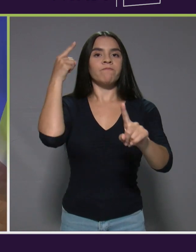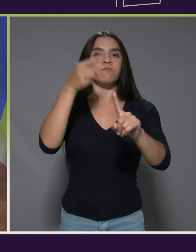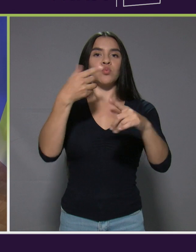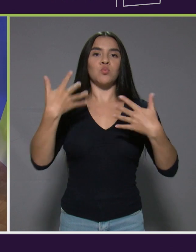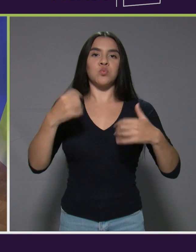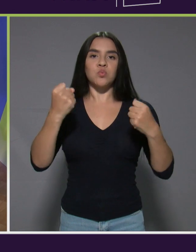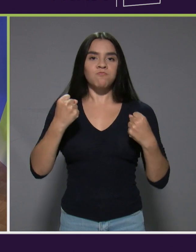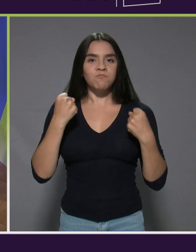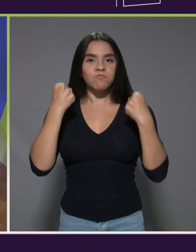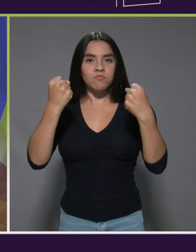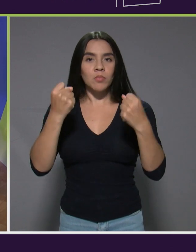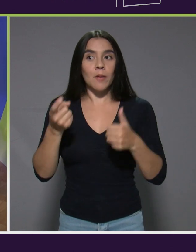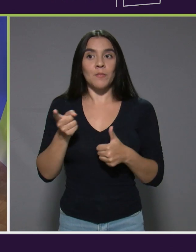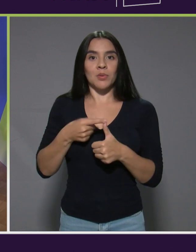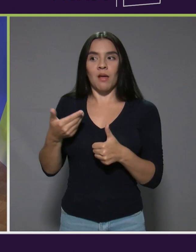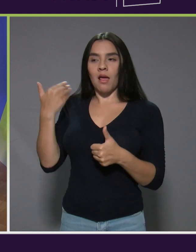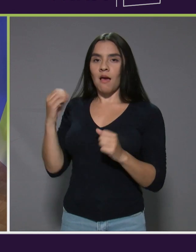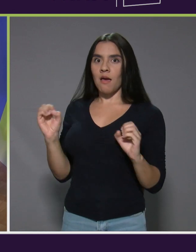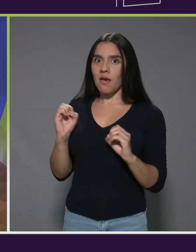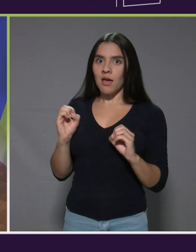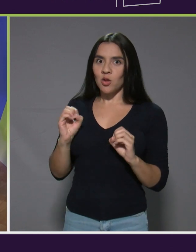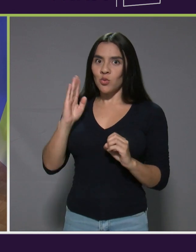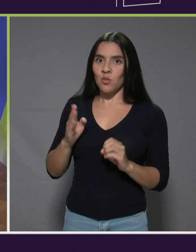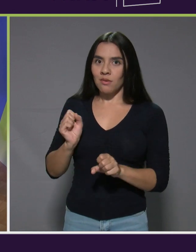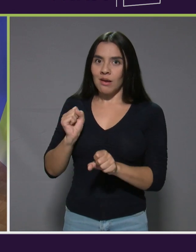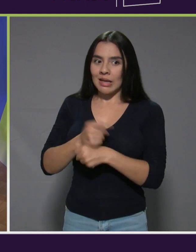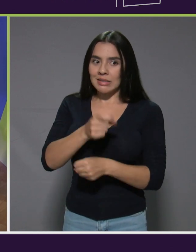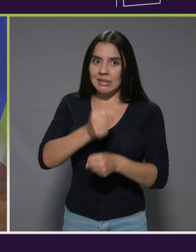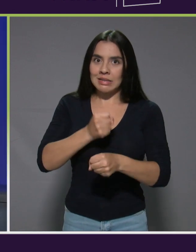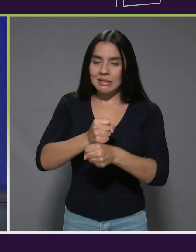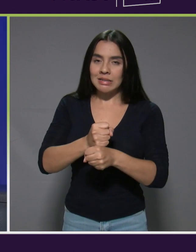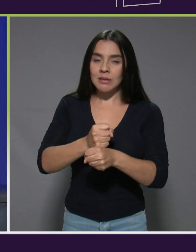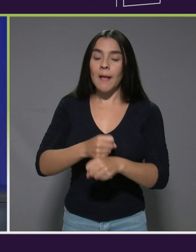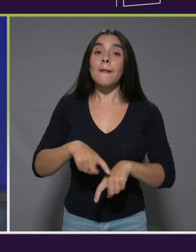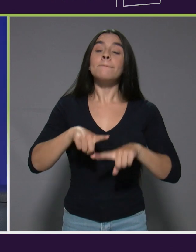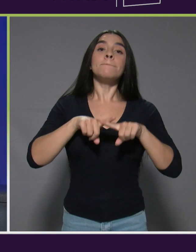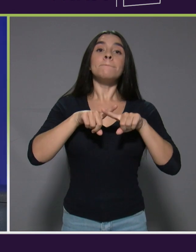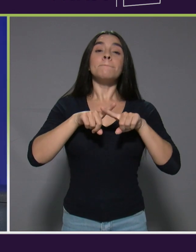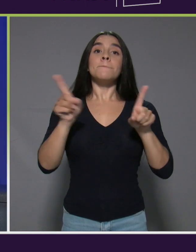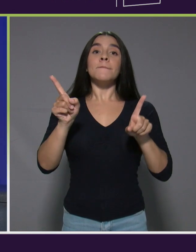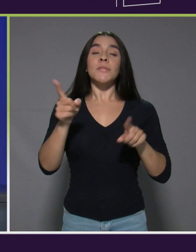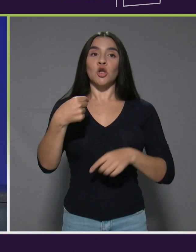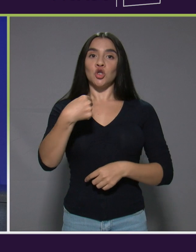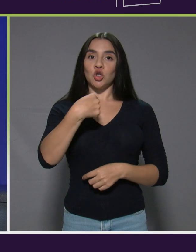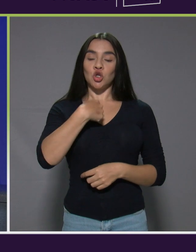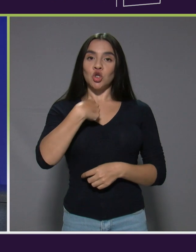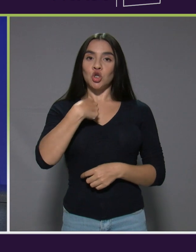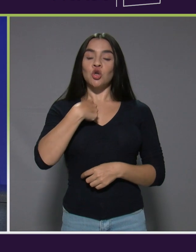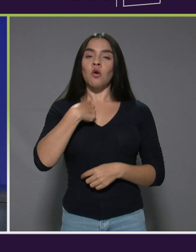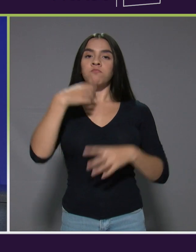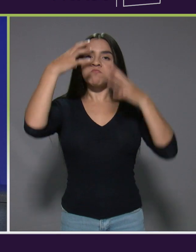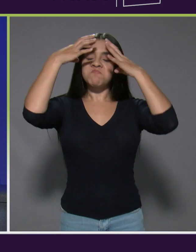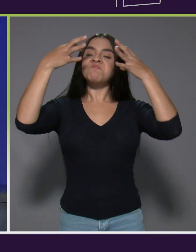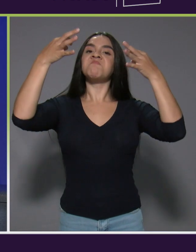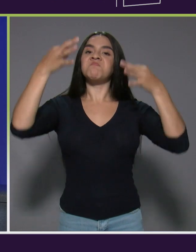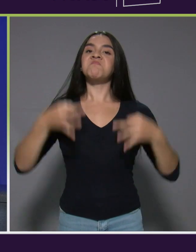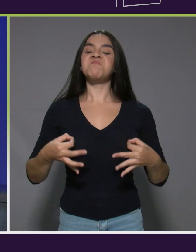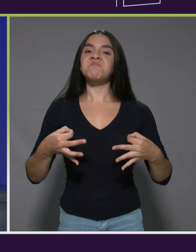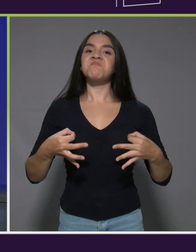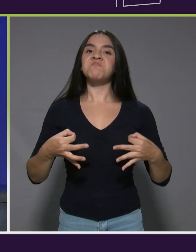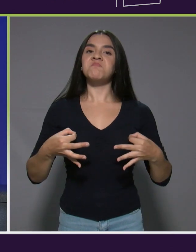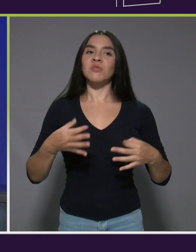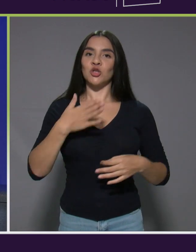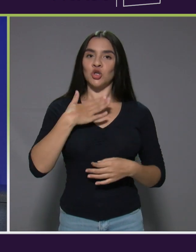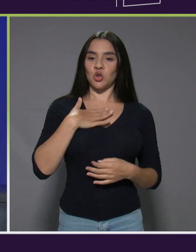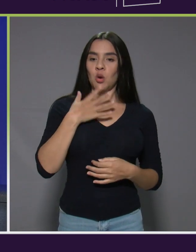Primero, nunca lo han hecho, nunca lo hemos hecho, pero yo estoy con la firme convicción, me